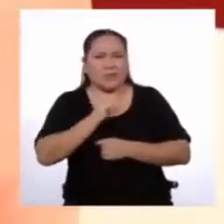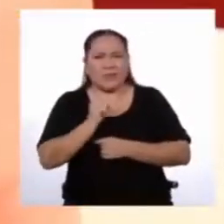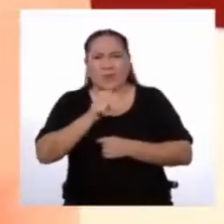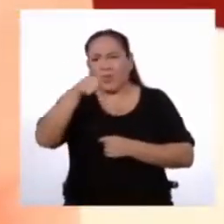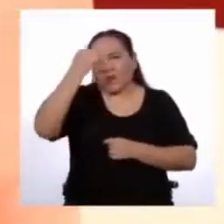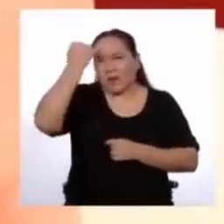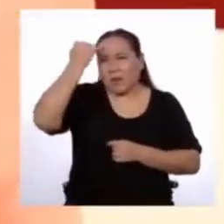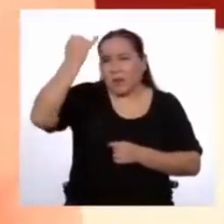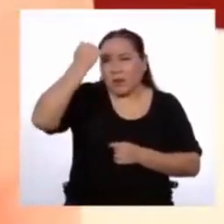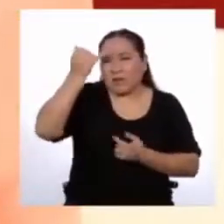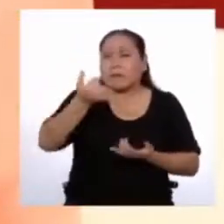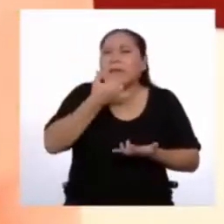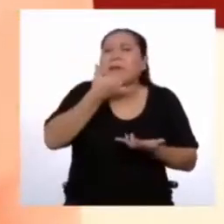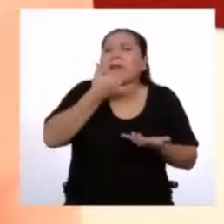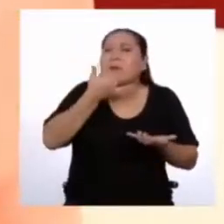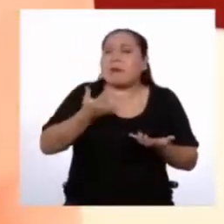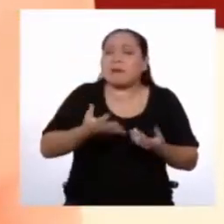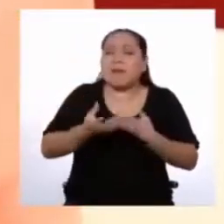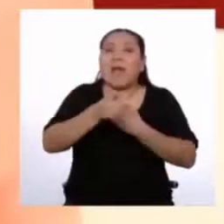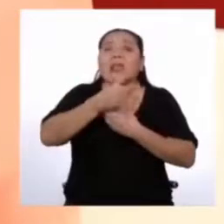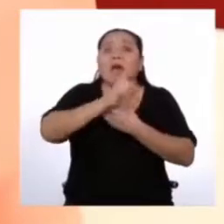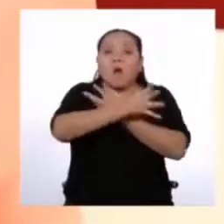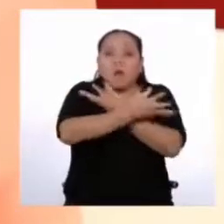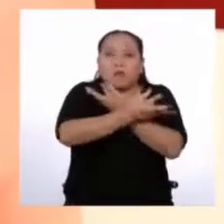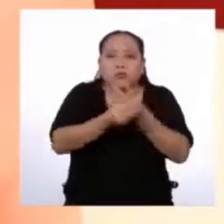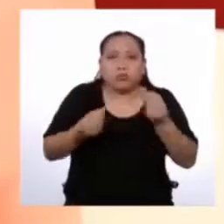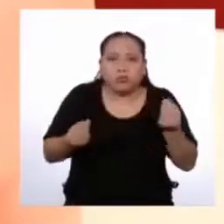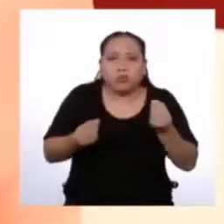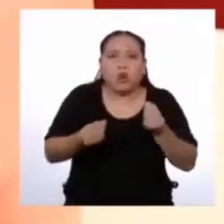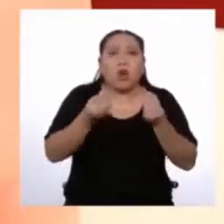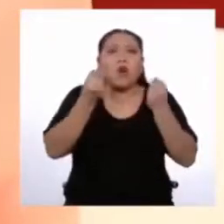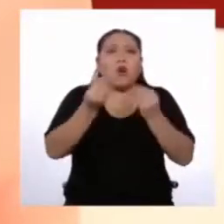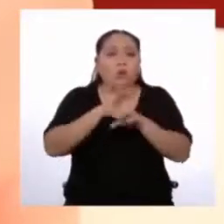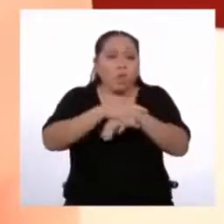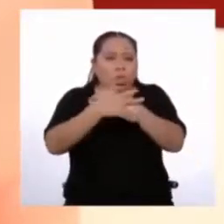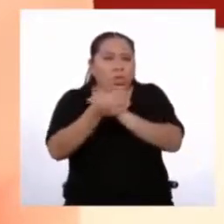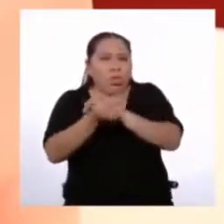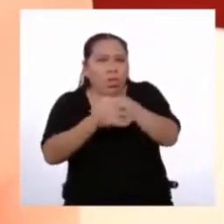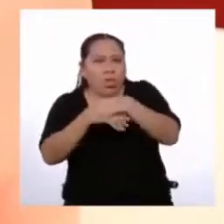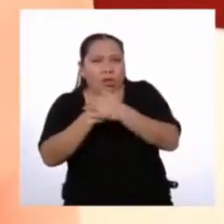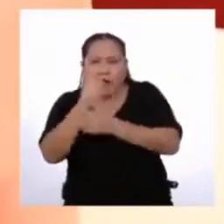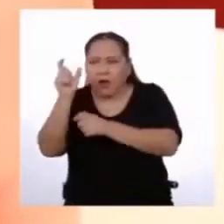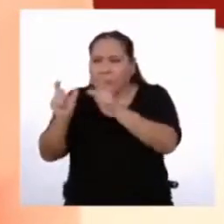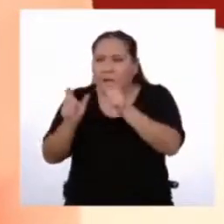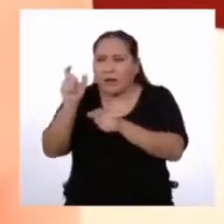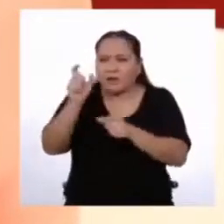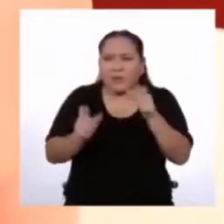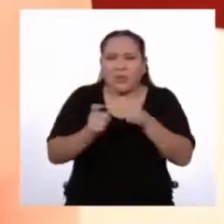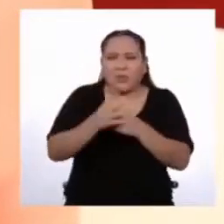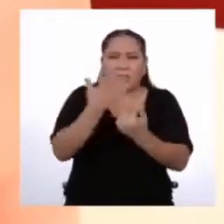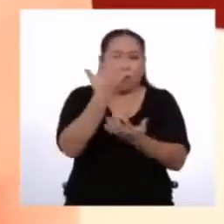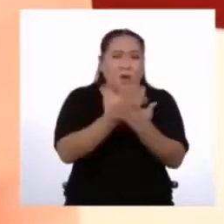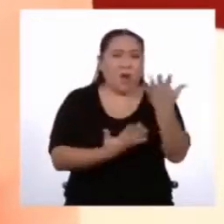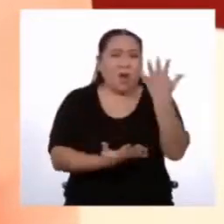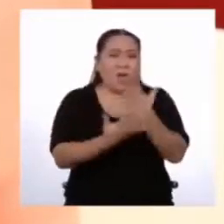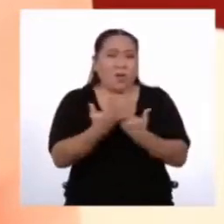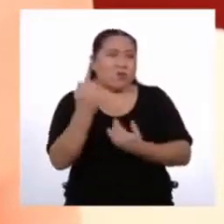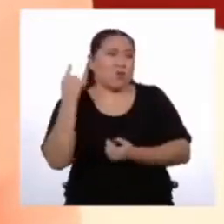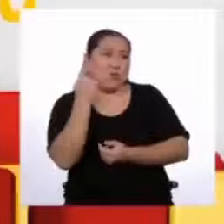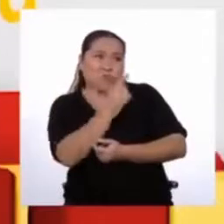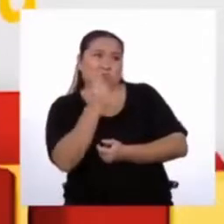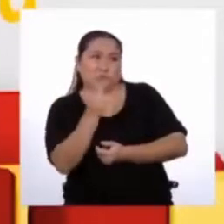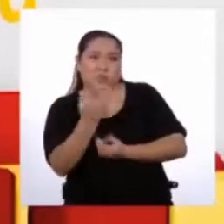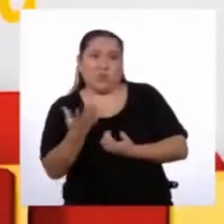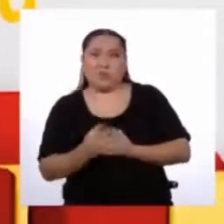pasaría si nos quedamos sin agua? ¿Cómo se lavarían las manos los seres que tienen manos como ustedes?